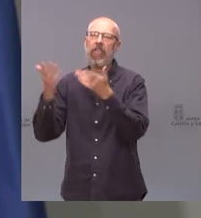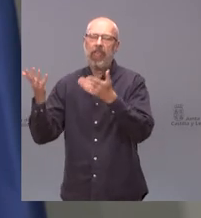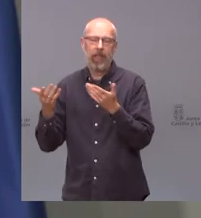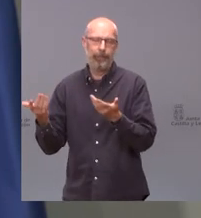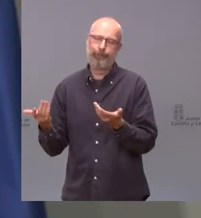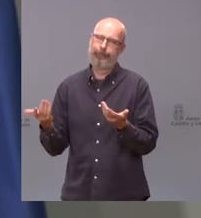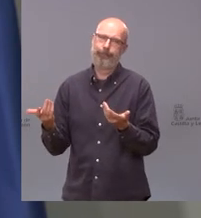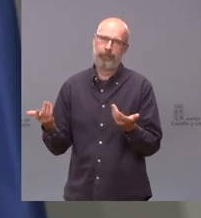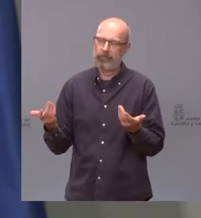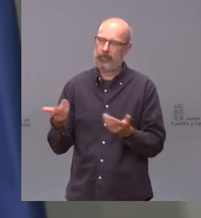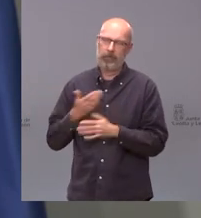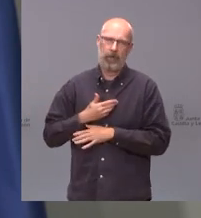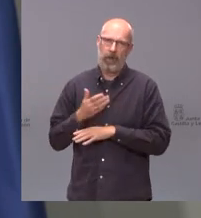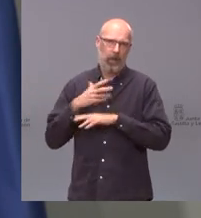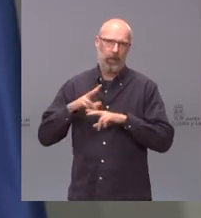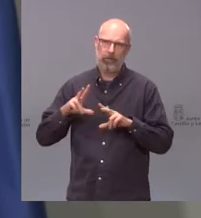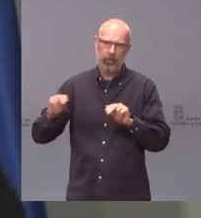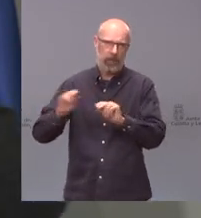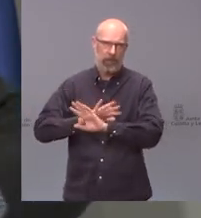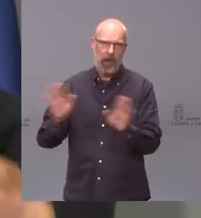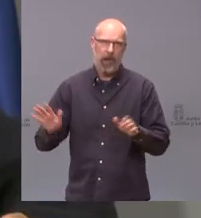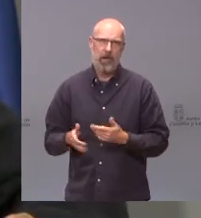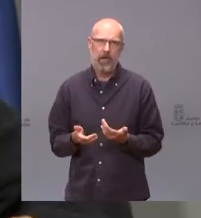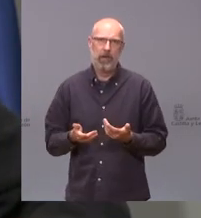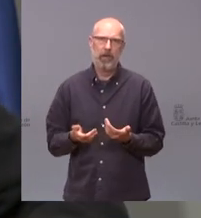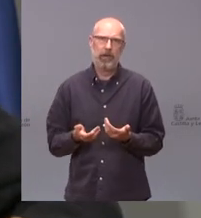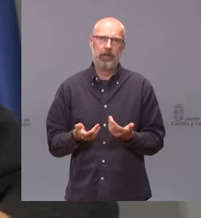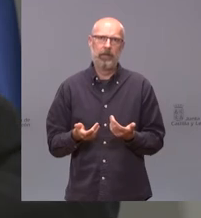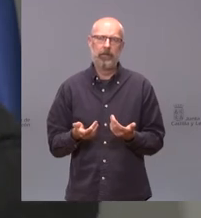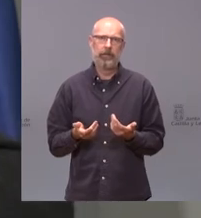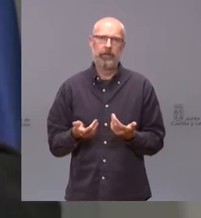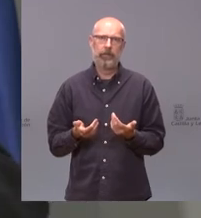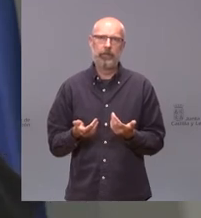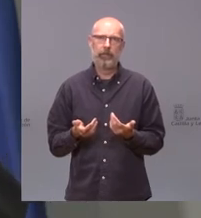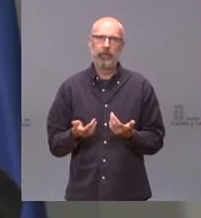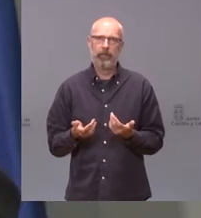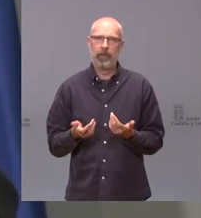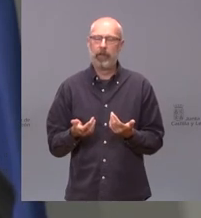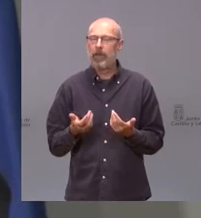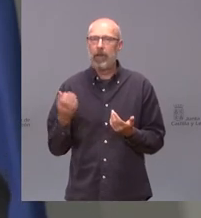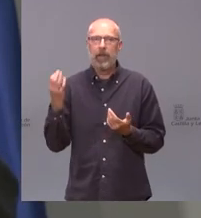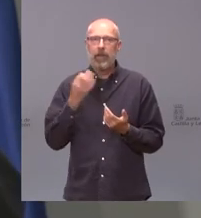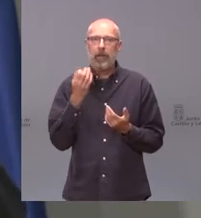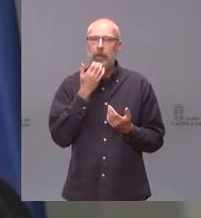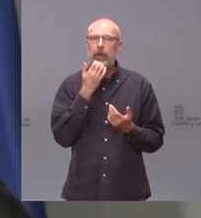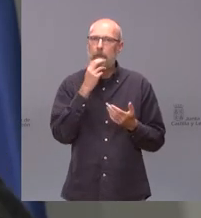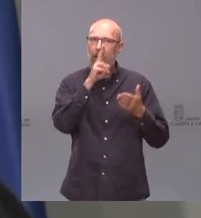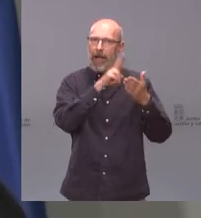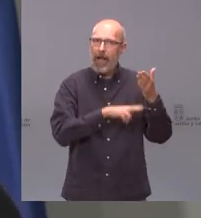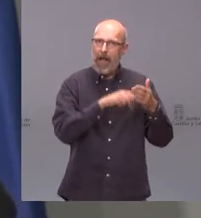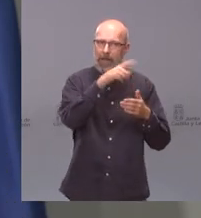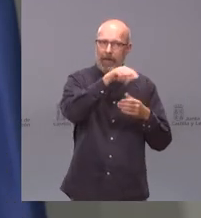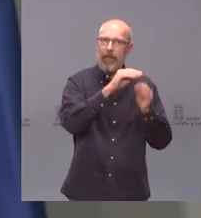ya está bien hombre ya está bien un poco de seriedad cuando alguien intenta legislar como han hecho en Galicia se lo